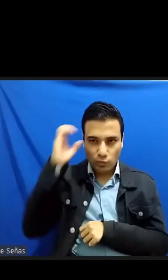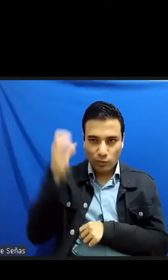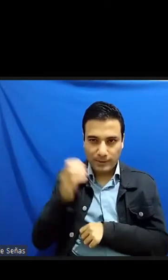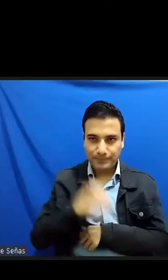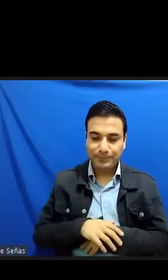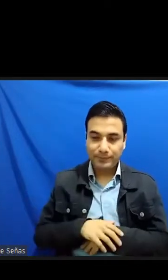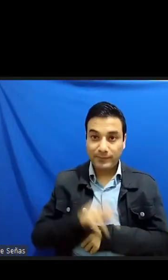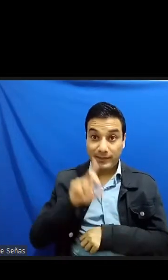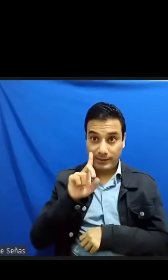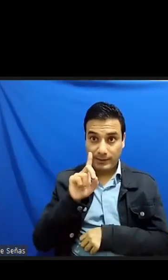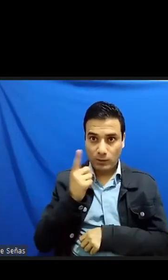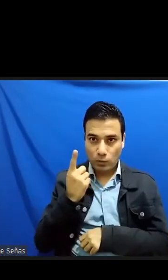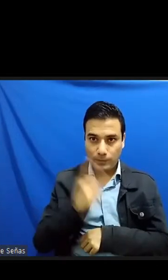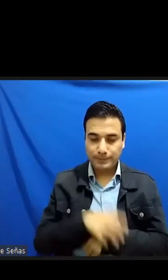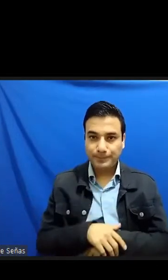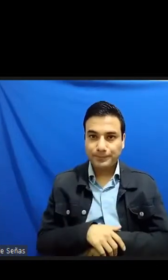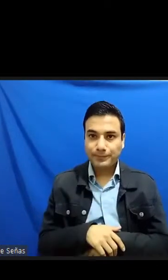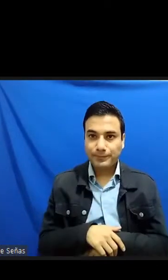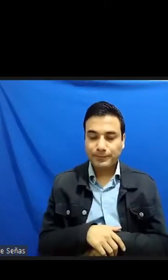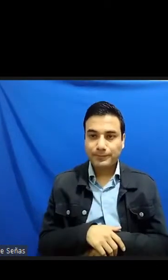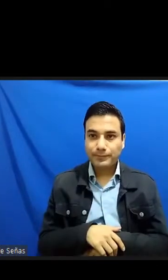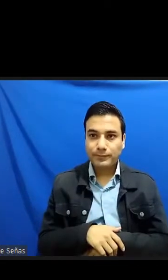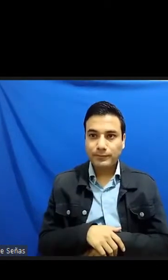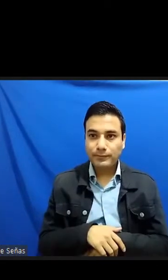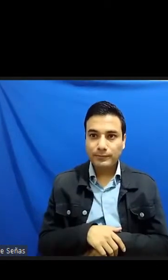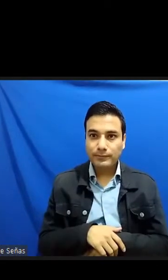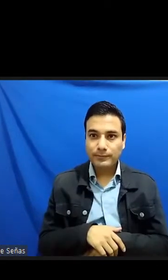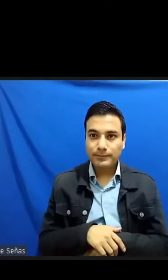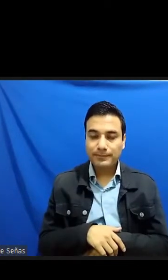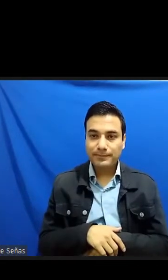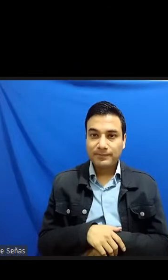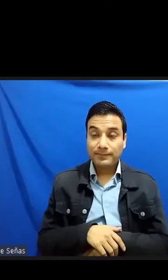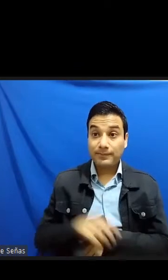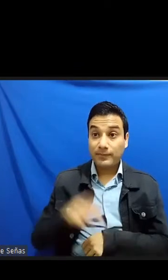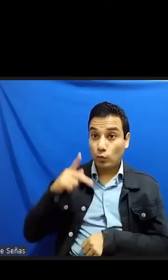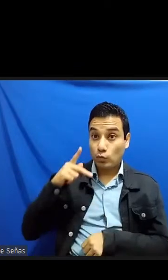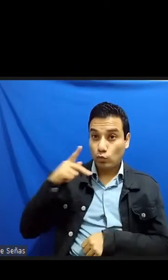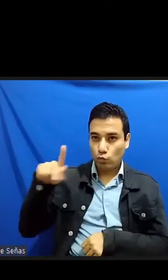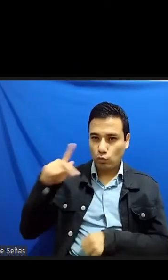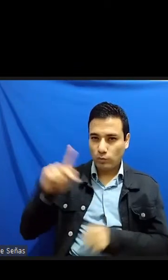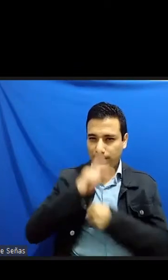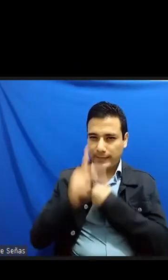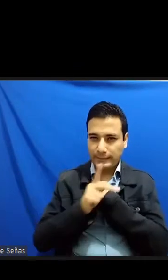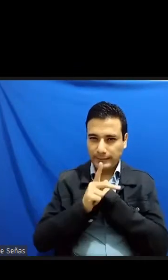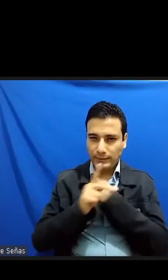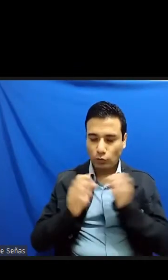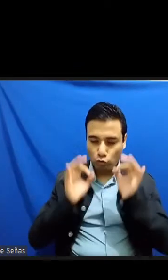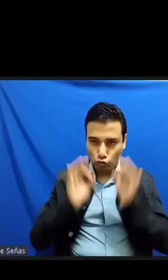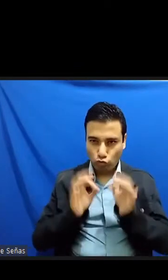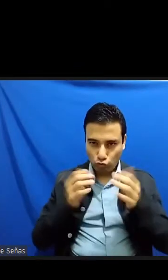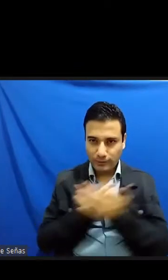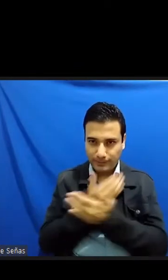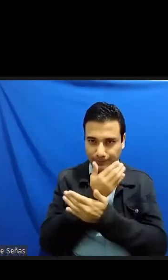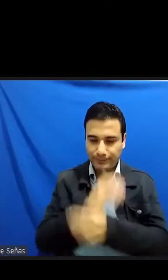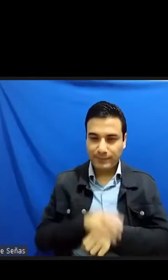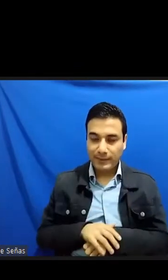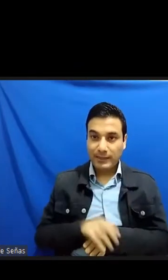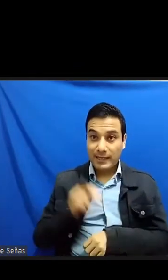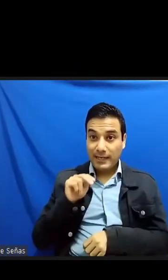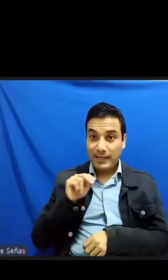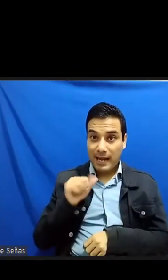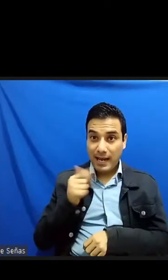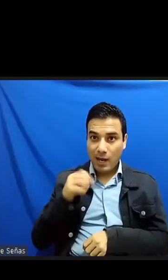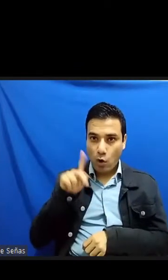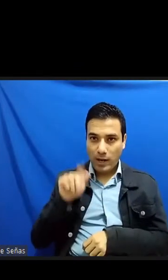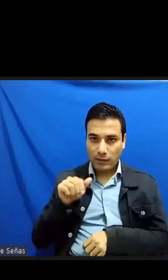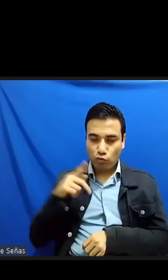en su lugar de origen como sabemos el legado de Nagaoka fue destruido